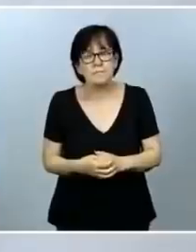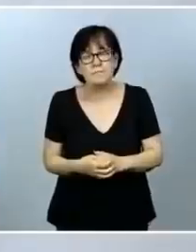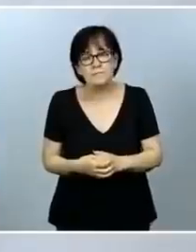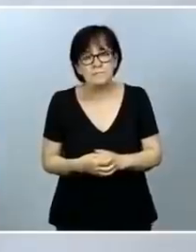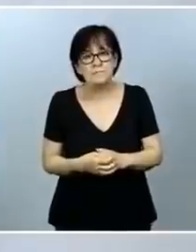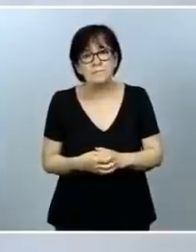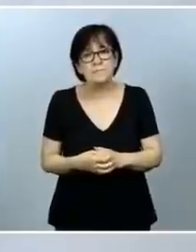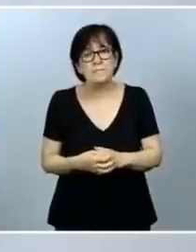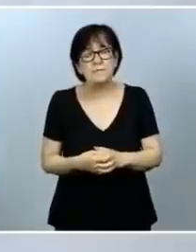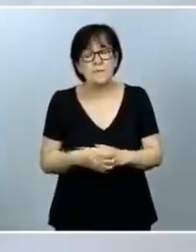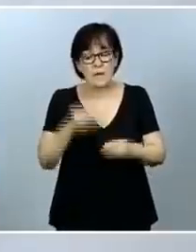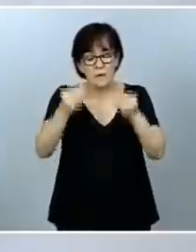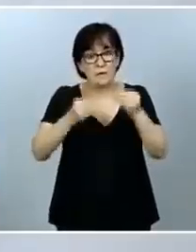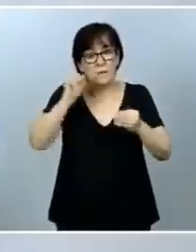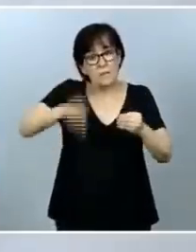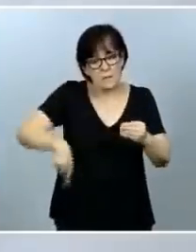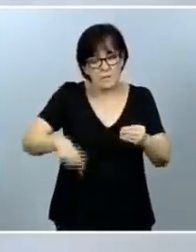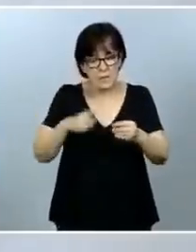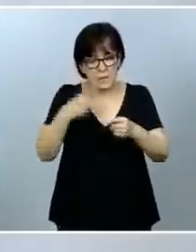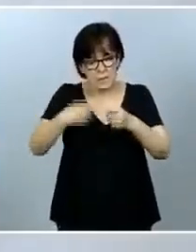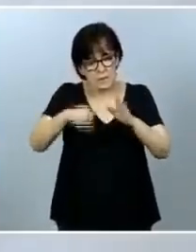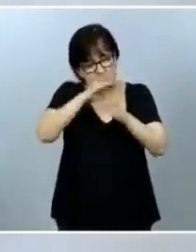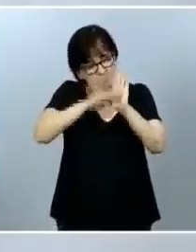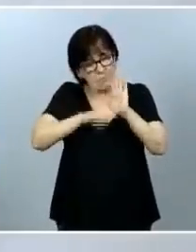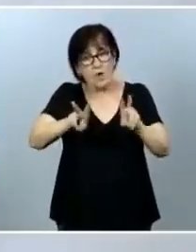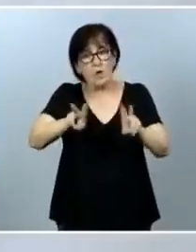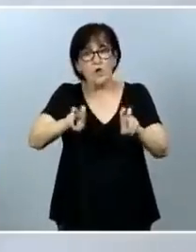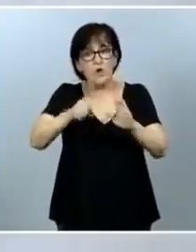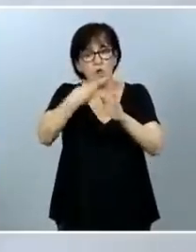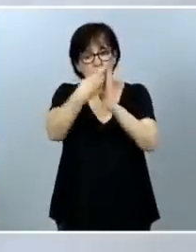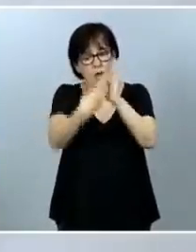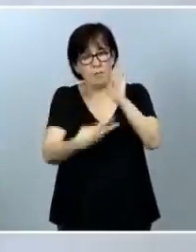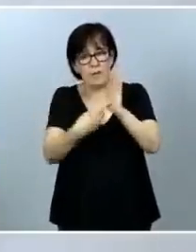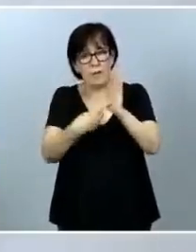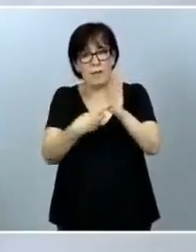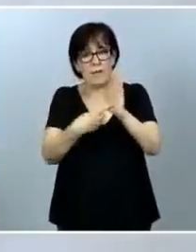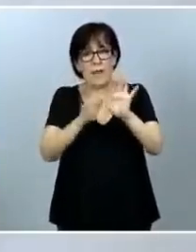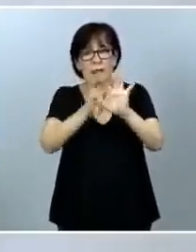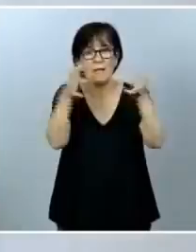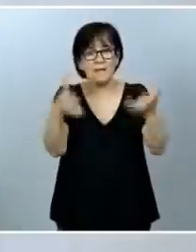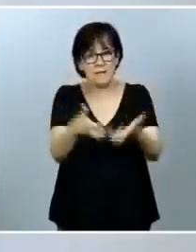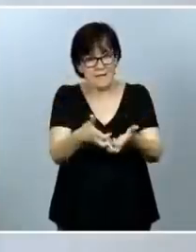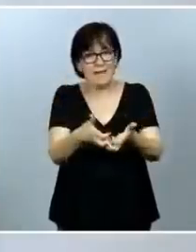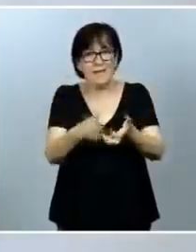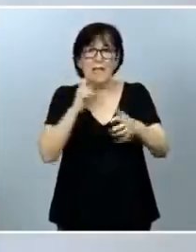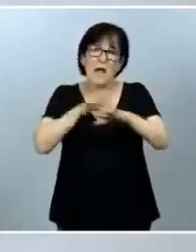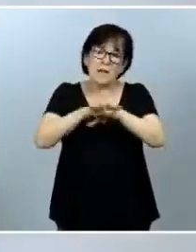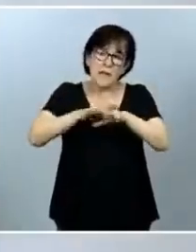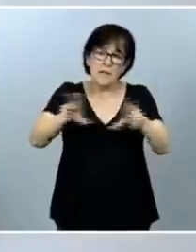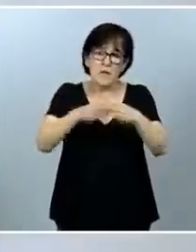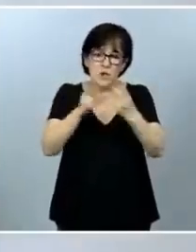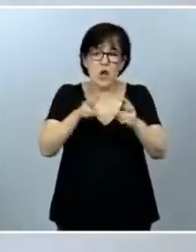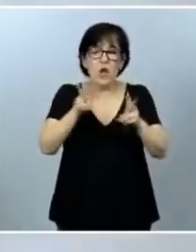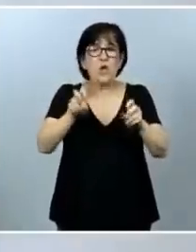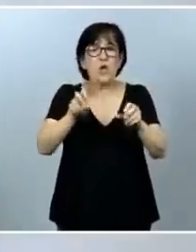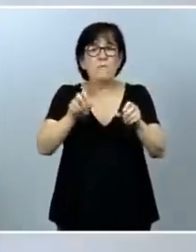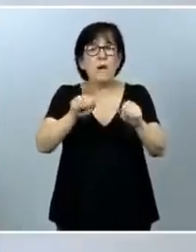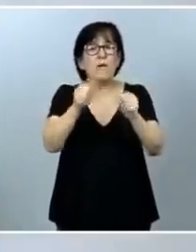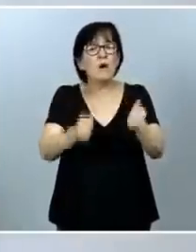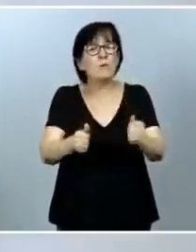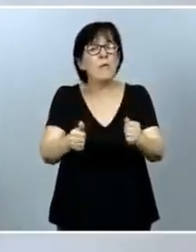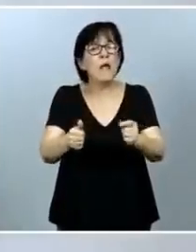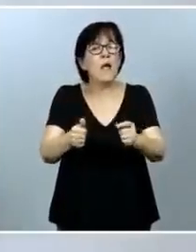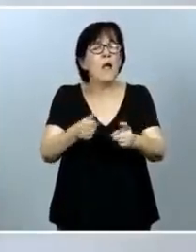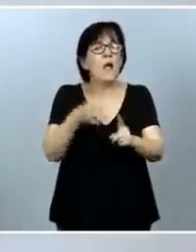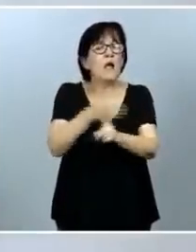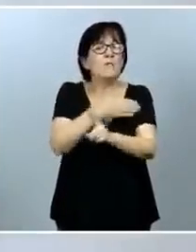Hay que afrontar también con instrumentos nuevos lo que significa el ciberacoso, el acoso a través de redes sociales, como una nueva forma de violencia contra la infancia y la